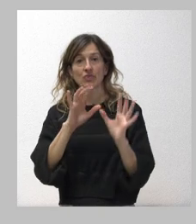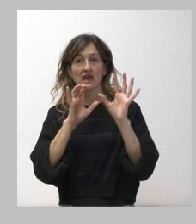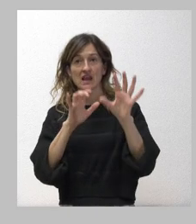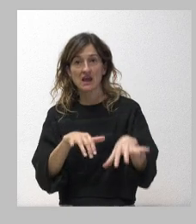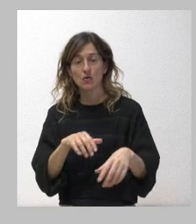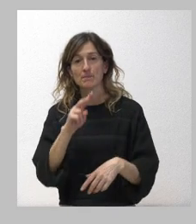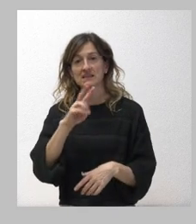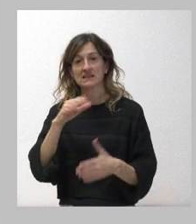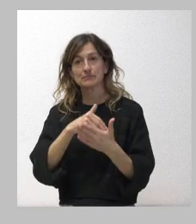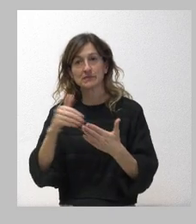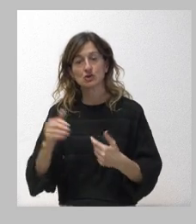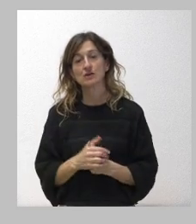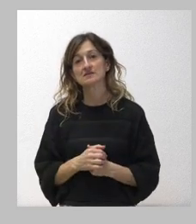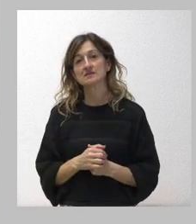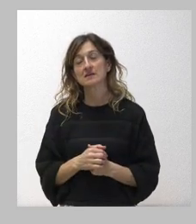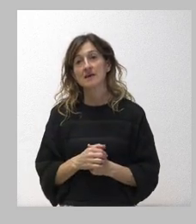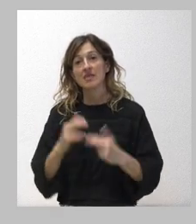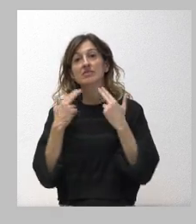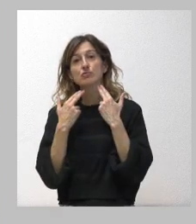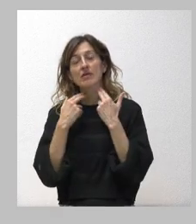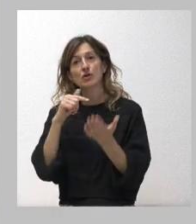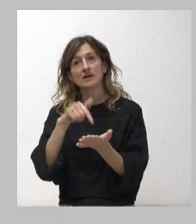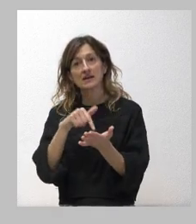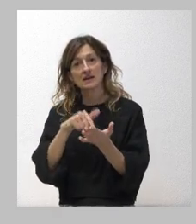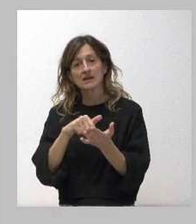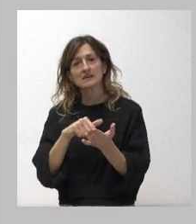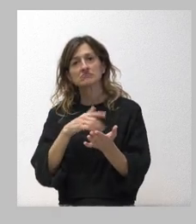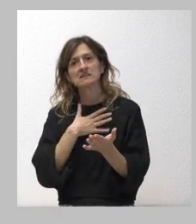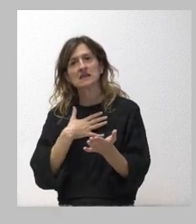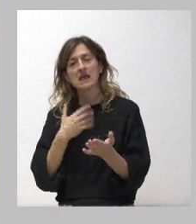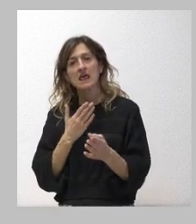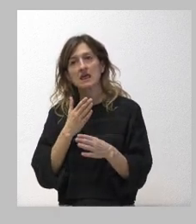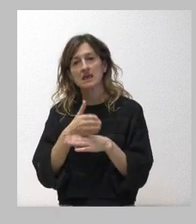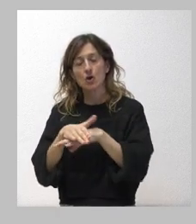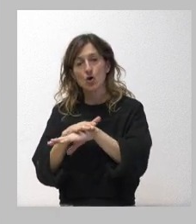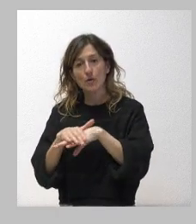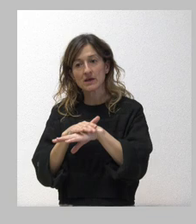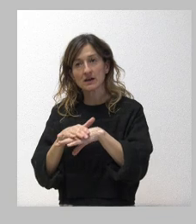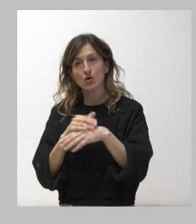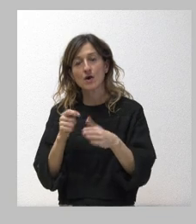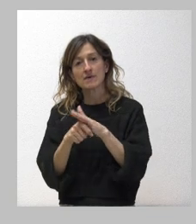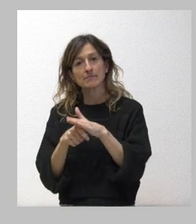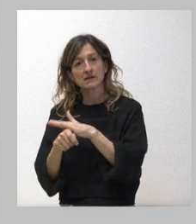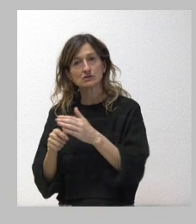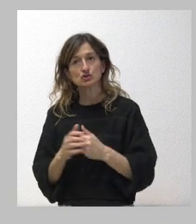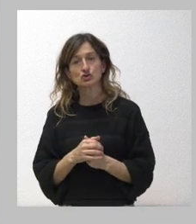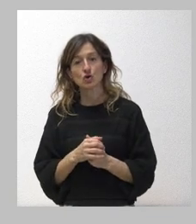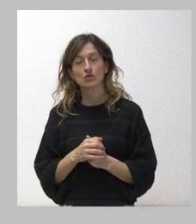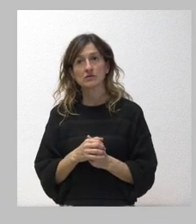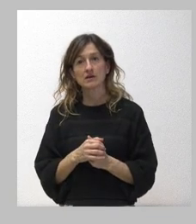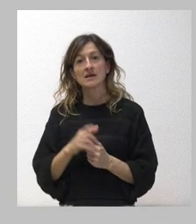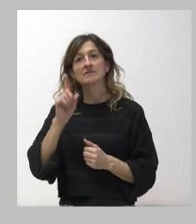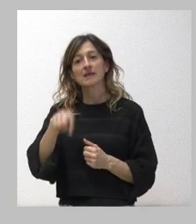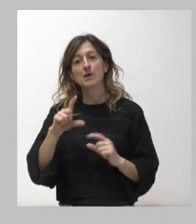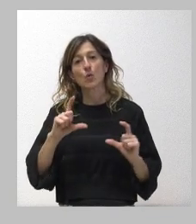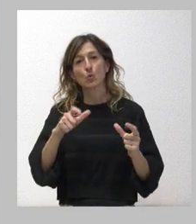millones, y reclamaba a la Diputación poder ir de la mano al Gobierno a pedir esta inversión de la mano de la Junta de